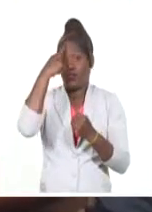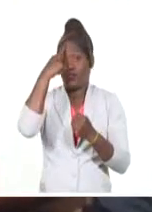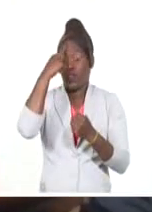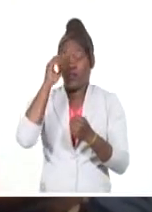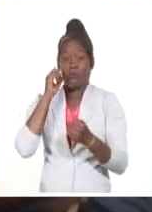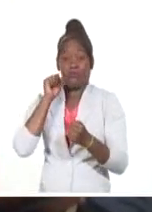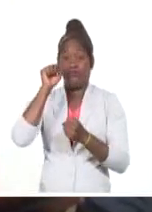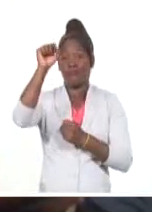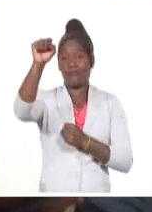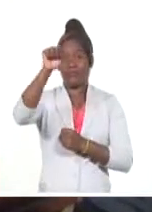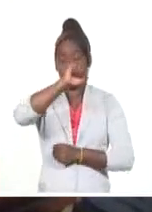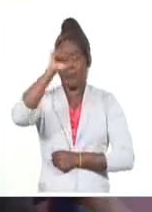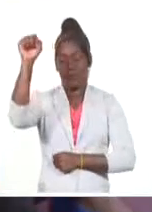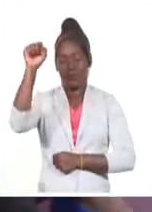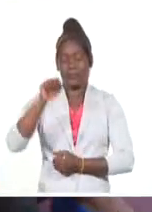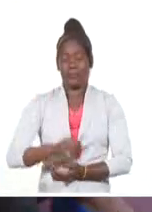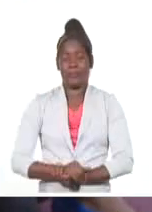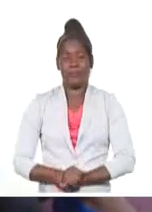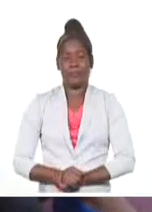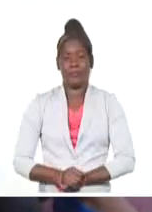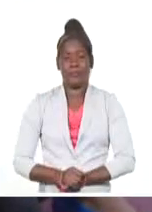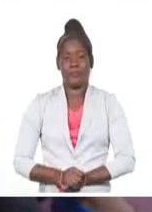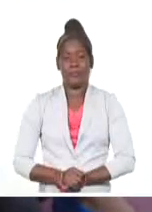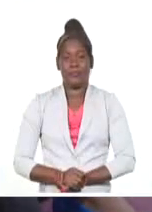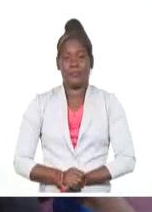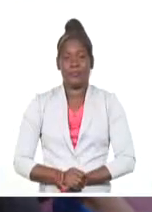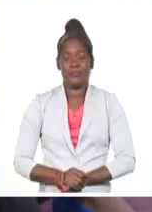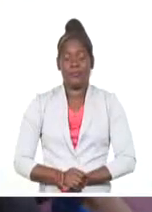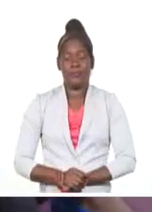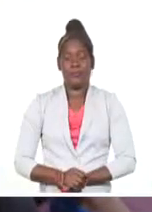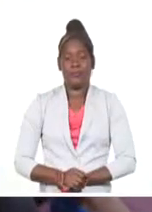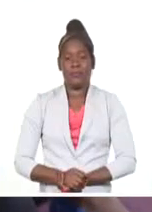Desde Villaclara, Griselis Moreno, Sistema Informativo de la Televisión Cubana.